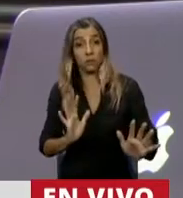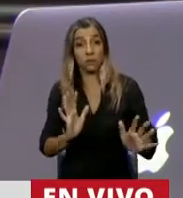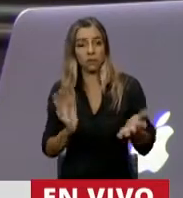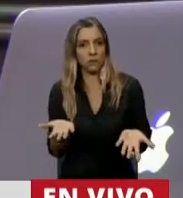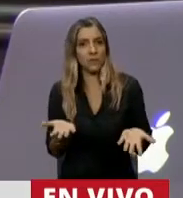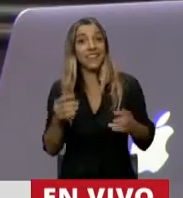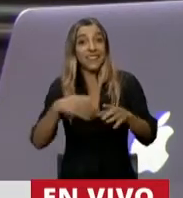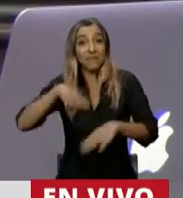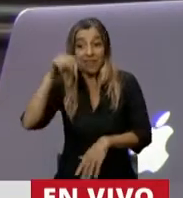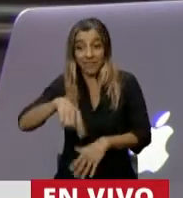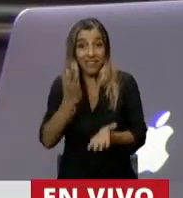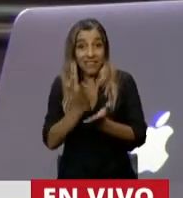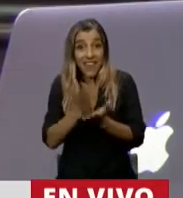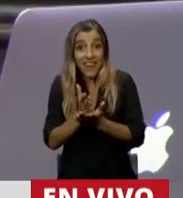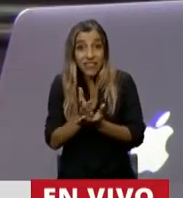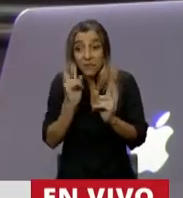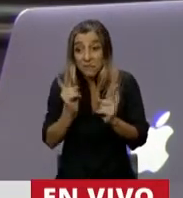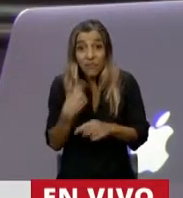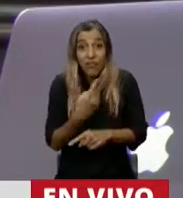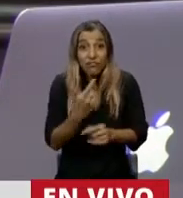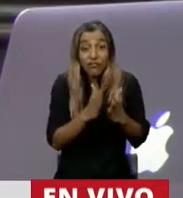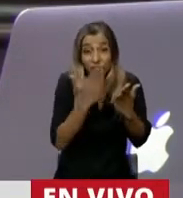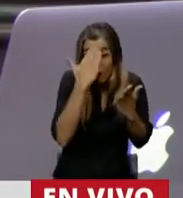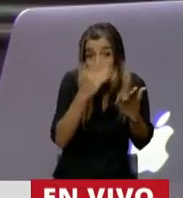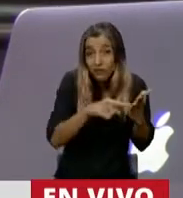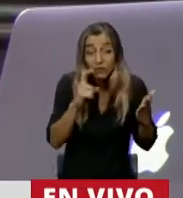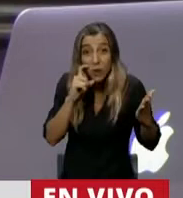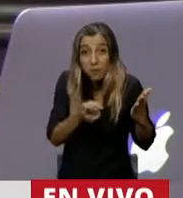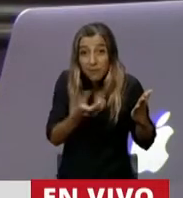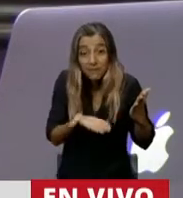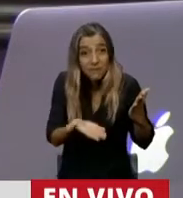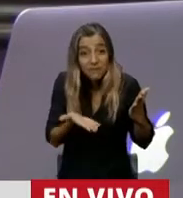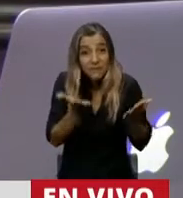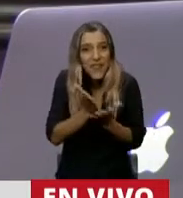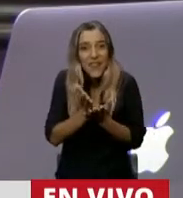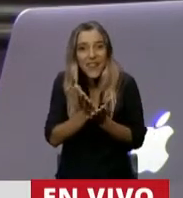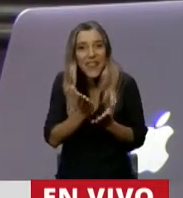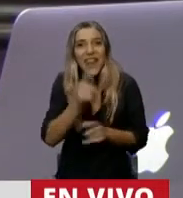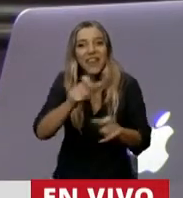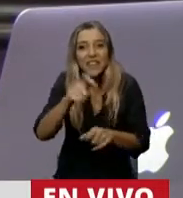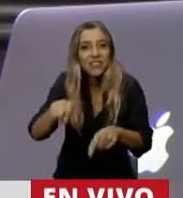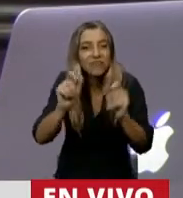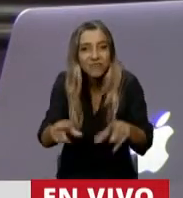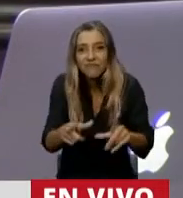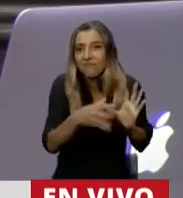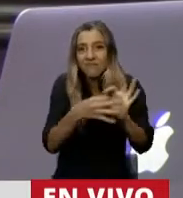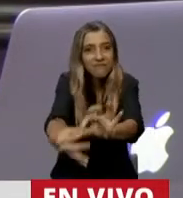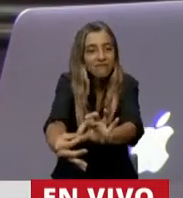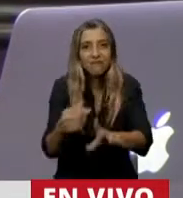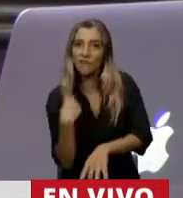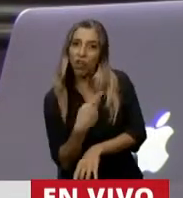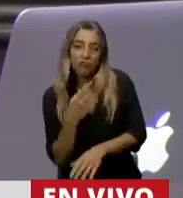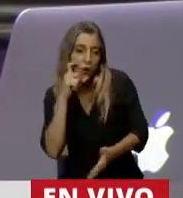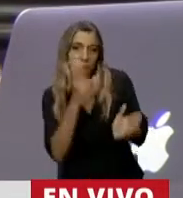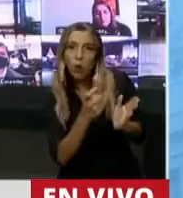violan la Constitución Nacional. Cuidar la Constitución Nacional, el respeto a la Constitución Nacional tiene que ser parte central del debate de este Parlamento,